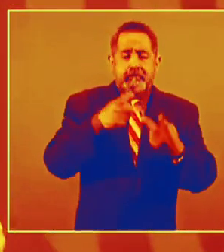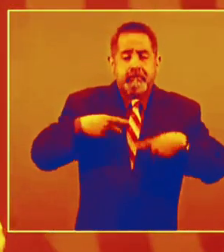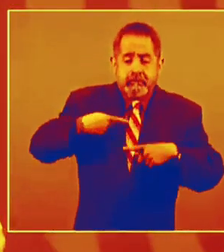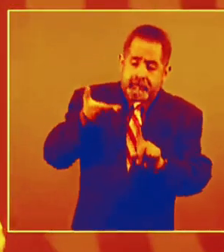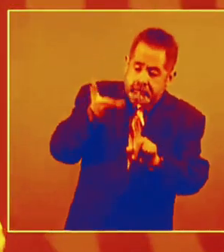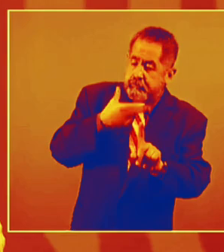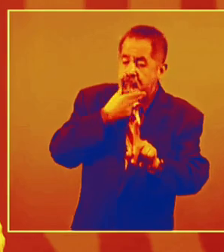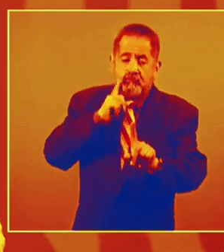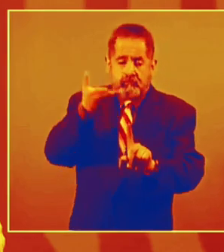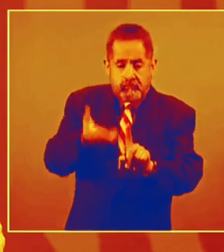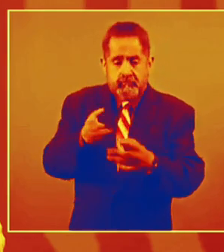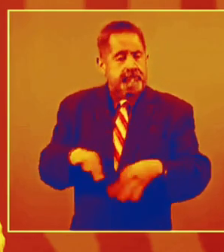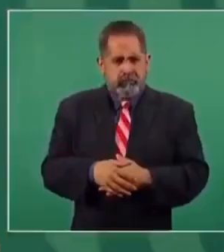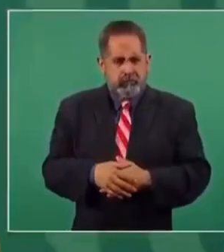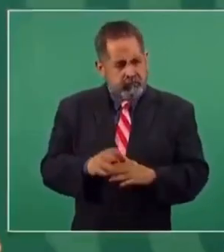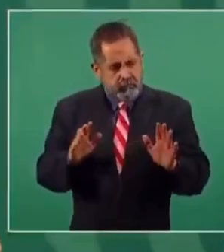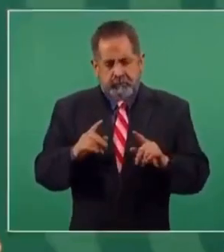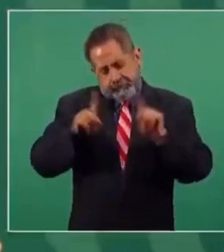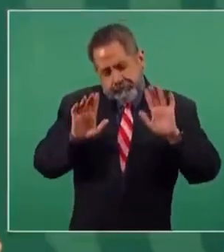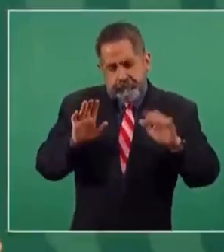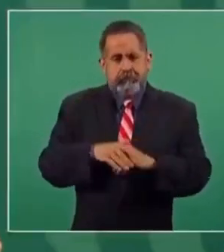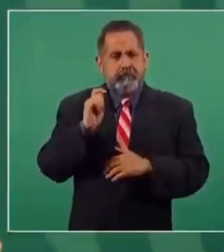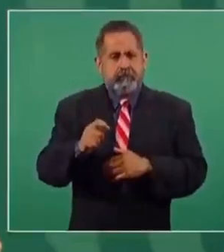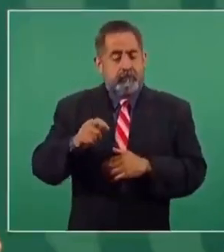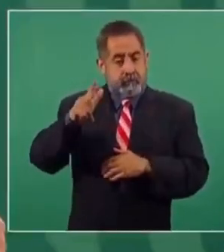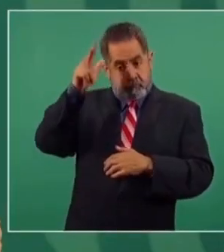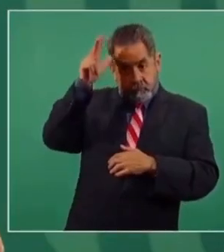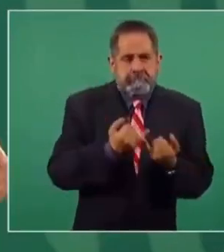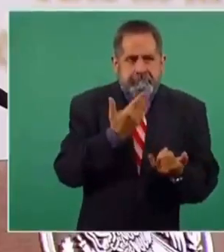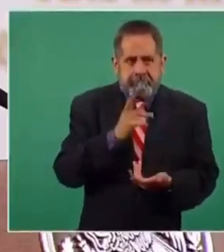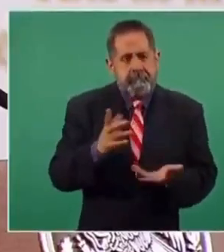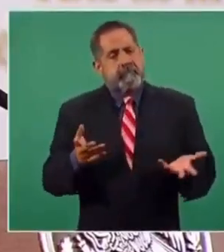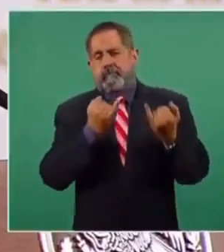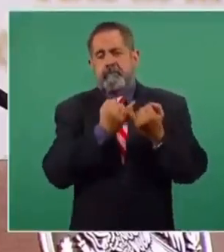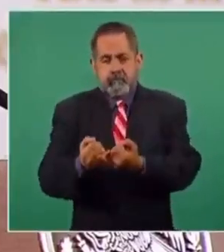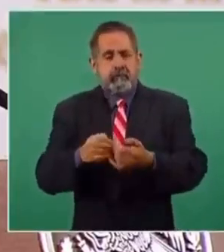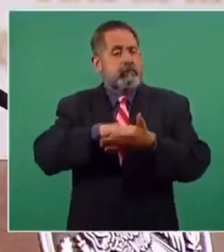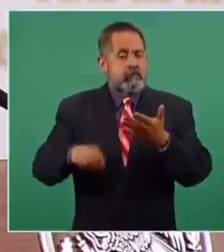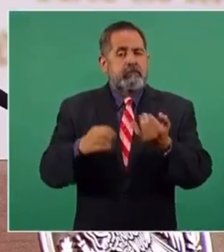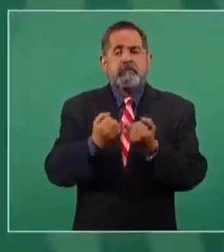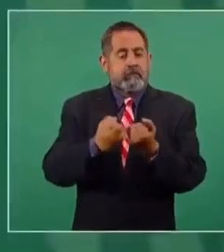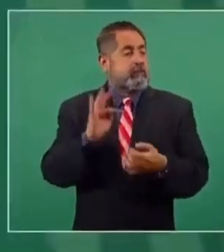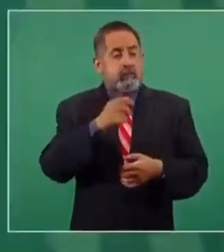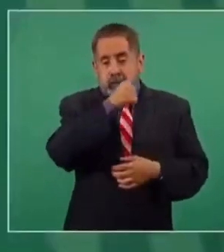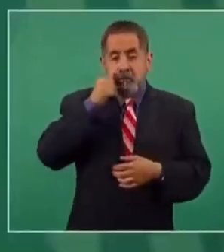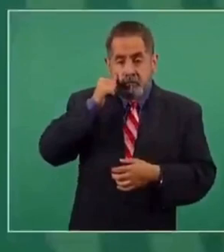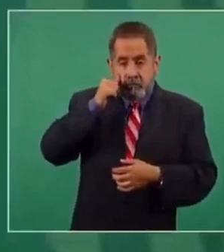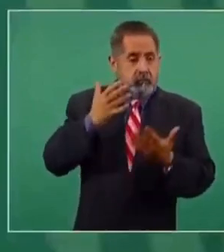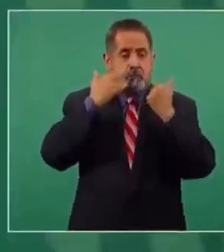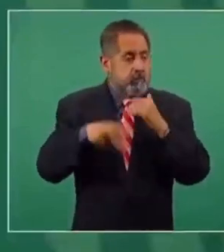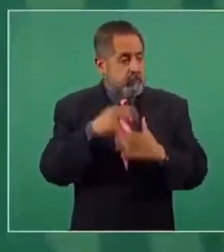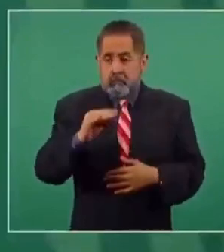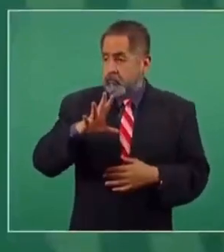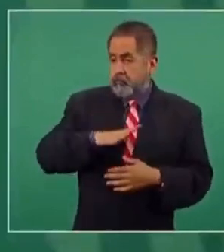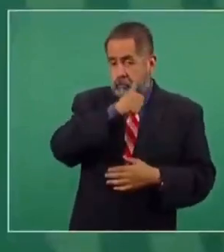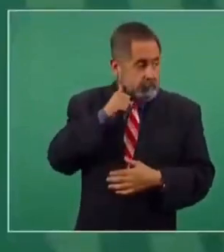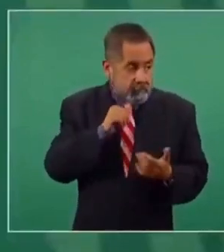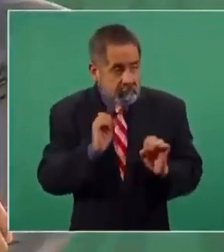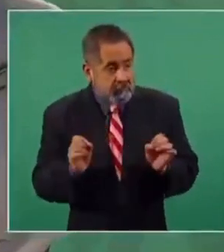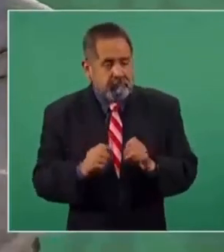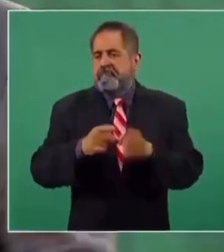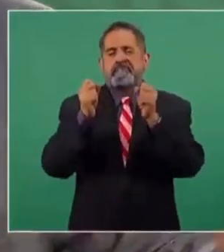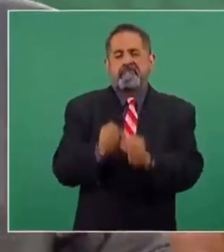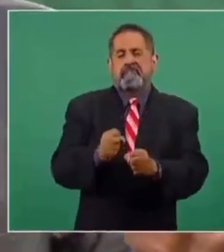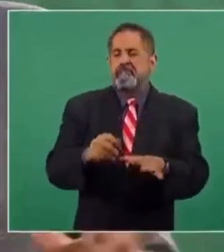o las mujeres que las dirigen. Sin Hidalgo no hubiese habido independencia. Sin Juárez, ahí sí, seguro,